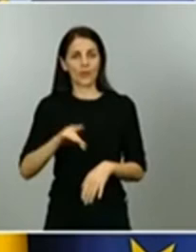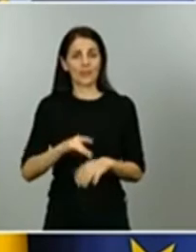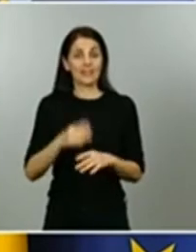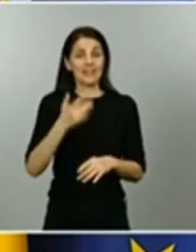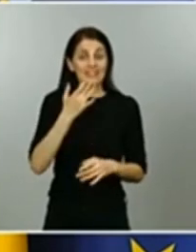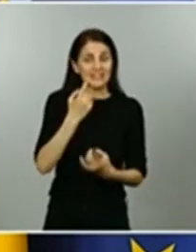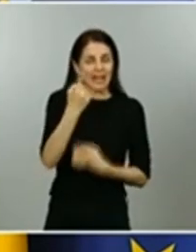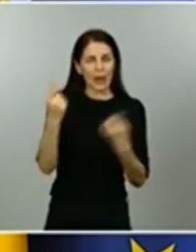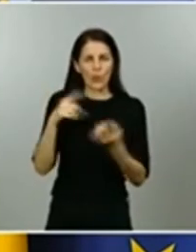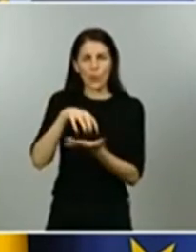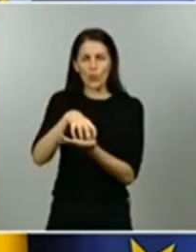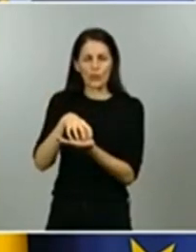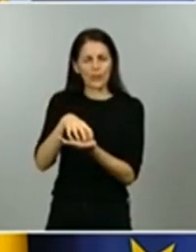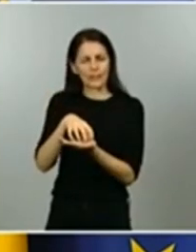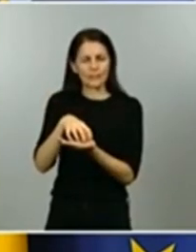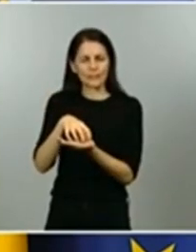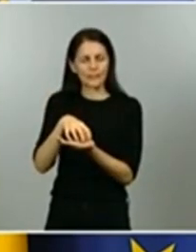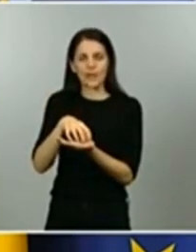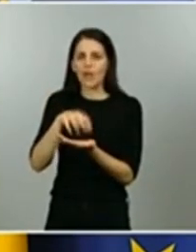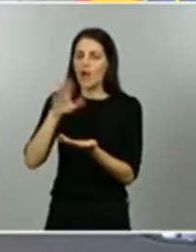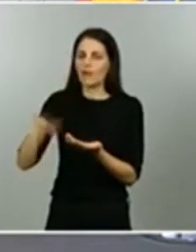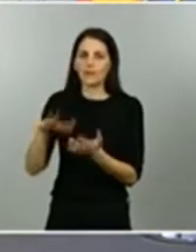ha decidido como un acuerdo no proponerlos